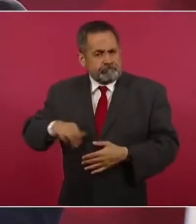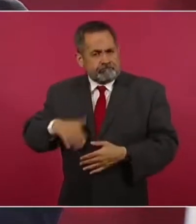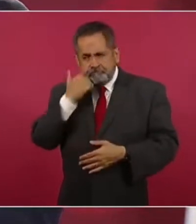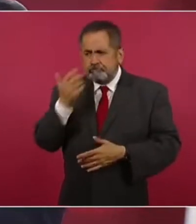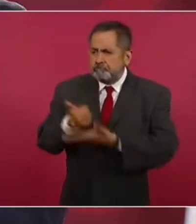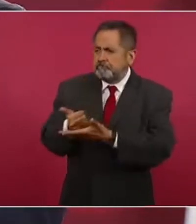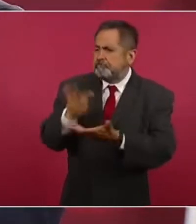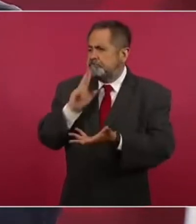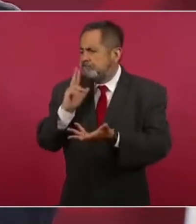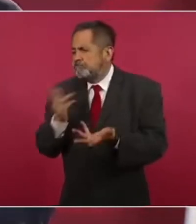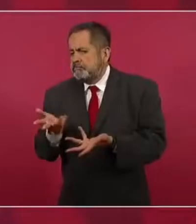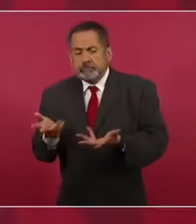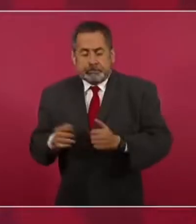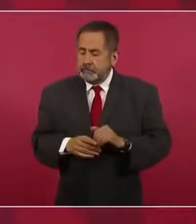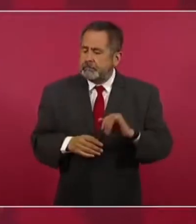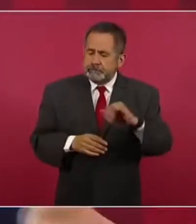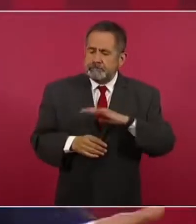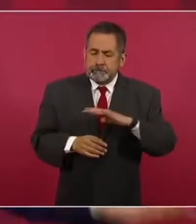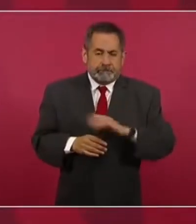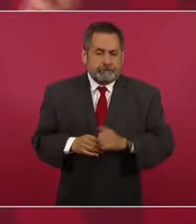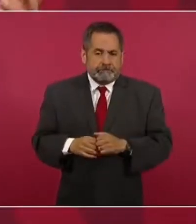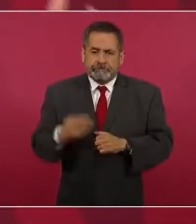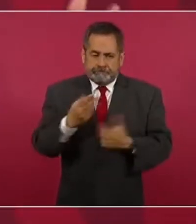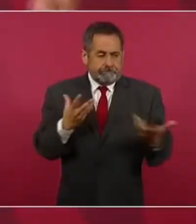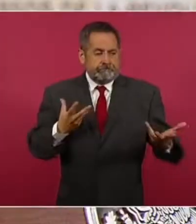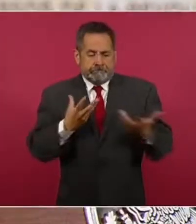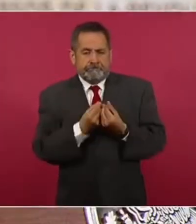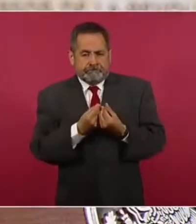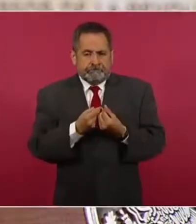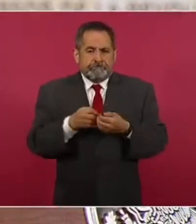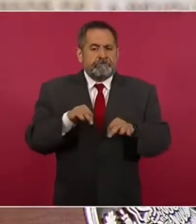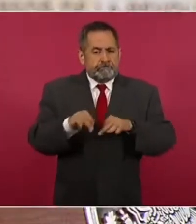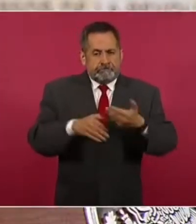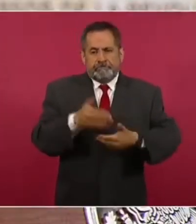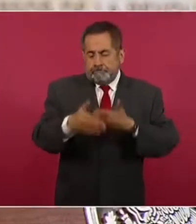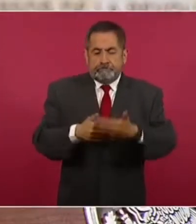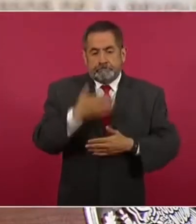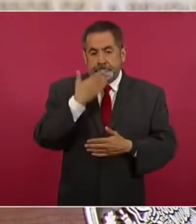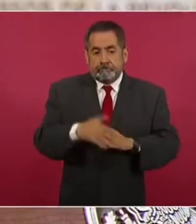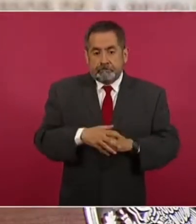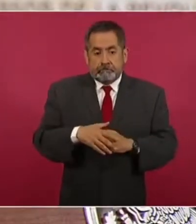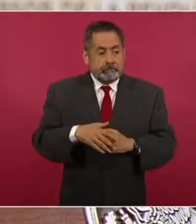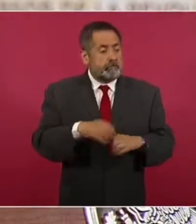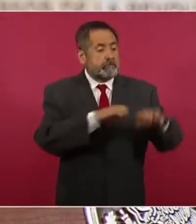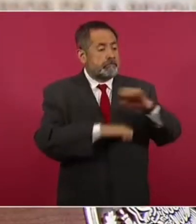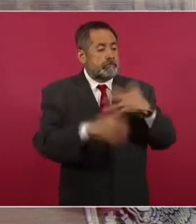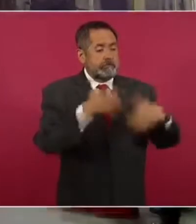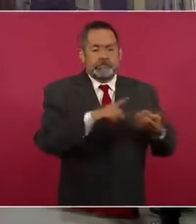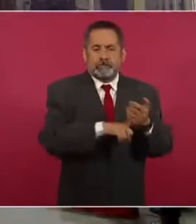y estamos trabajando de manera conjunta. Hay una empresa que tenemos